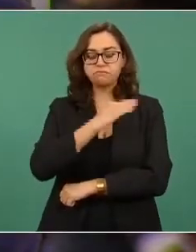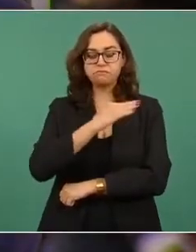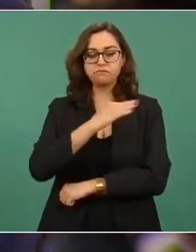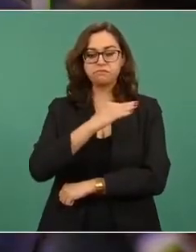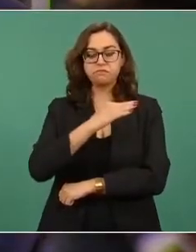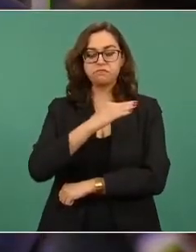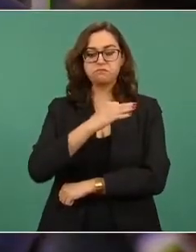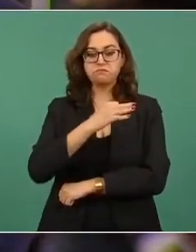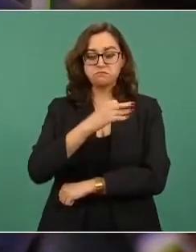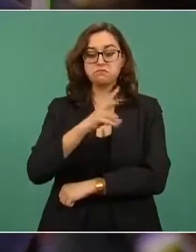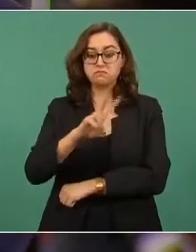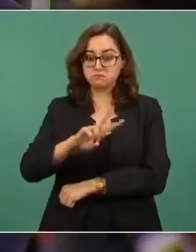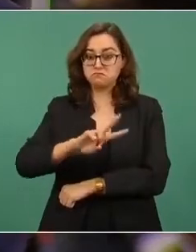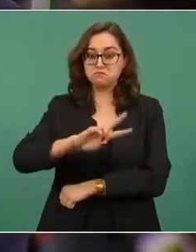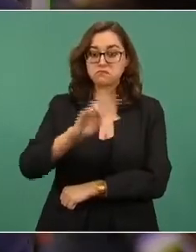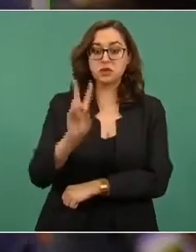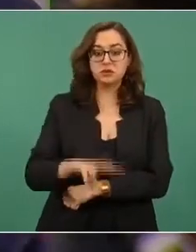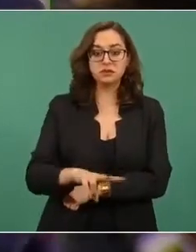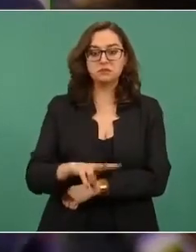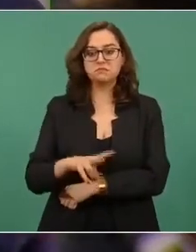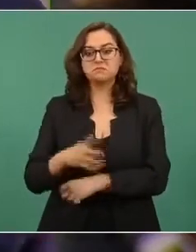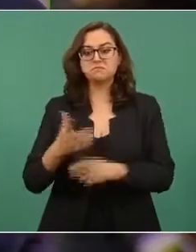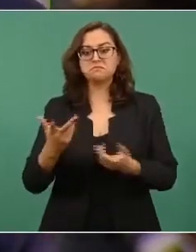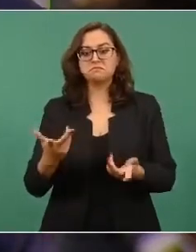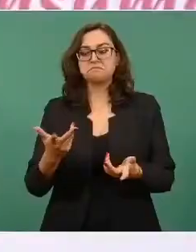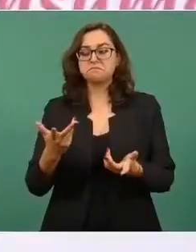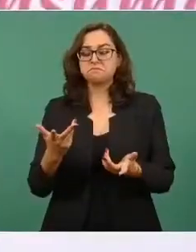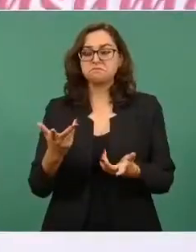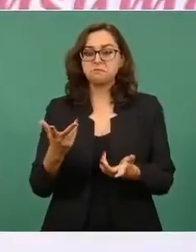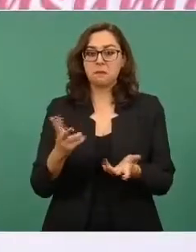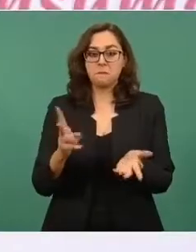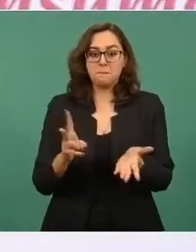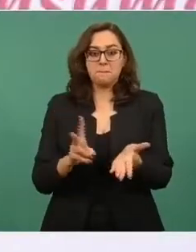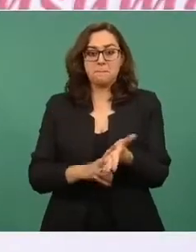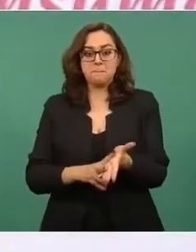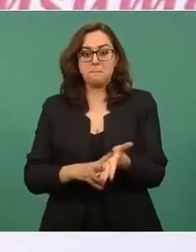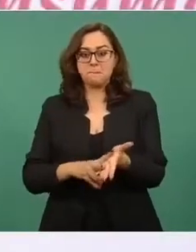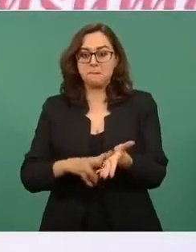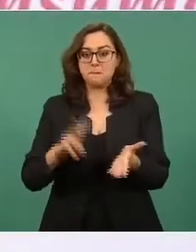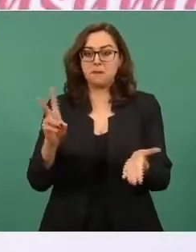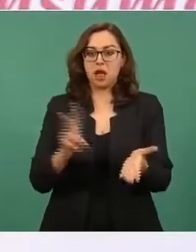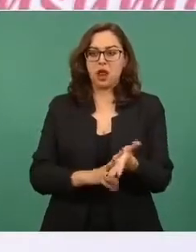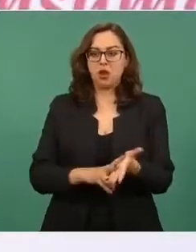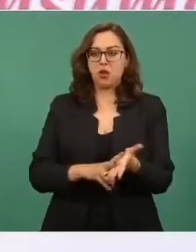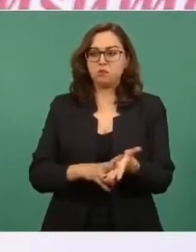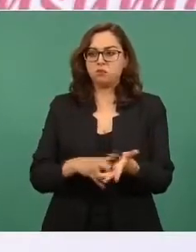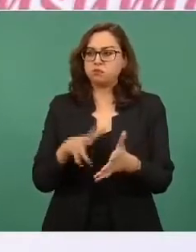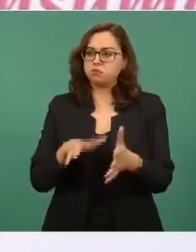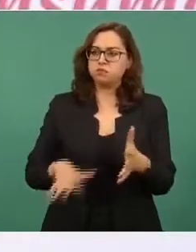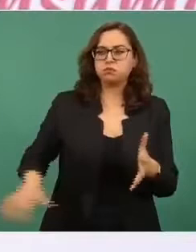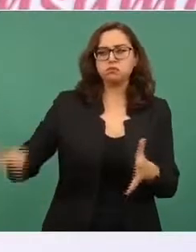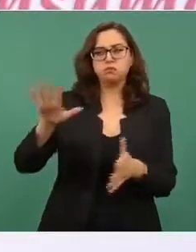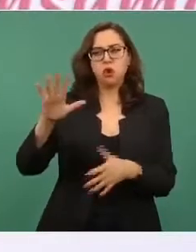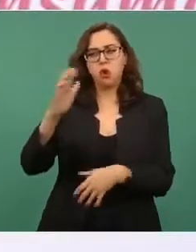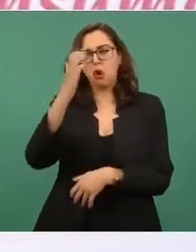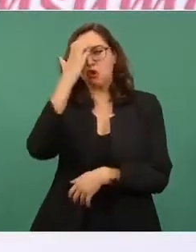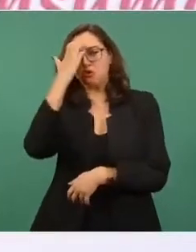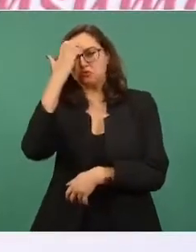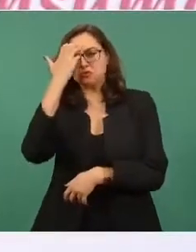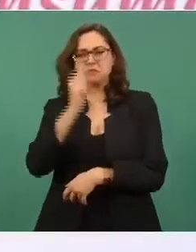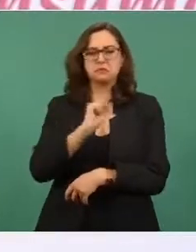no deja de ser el acontecimiento formal